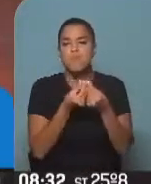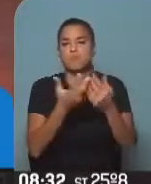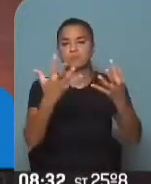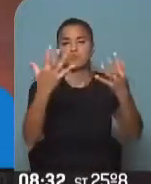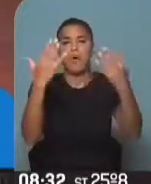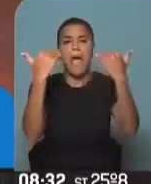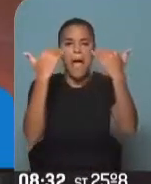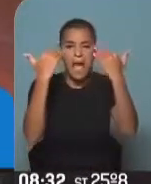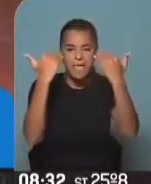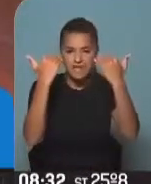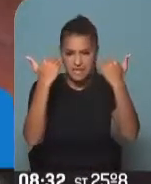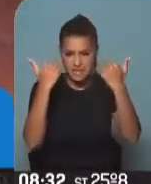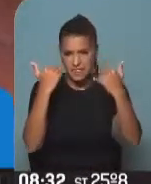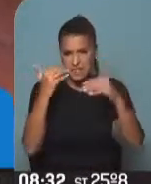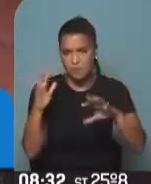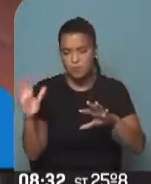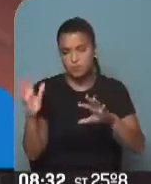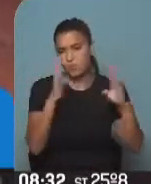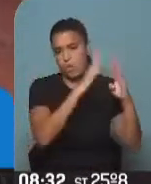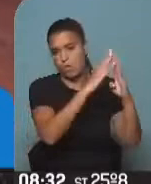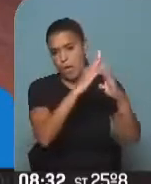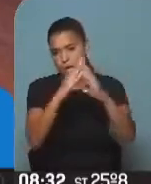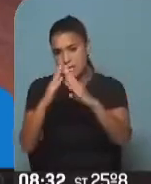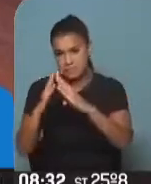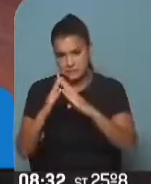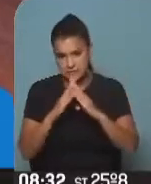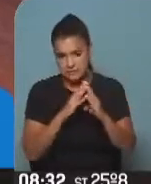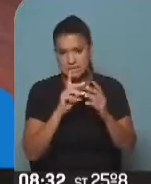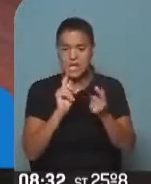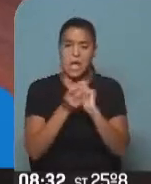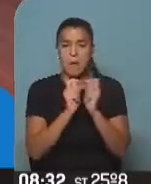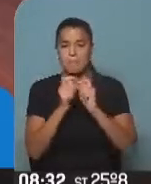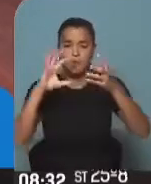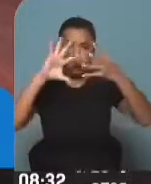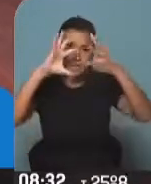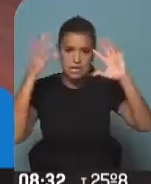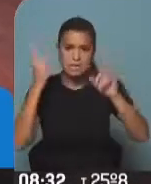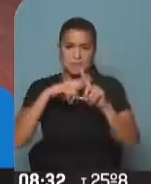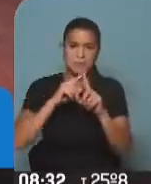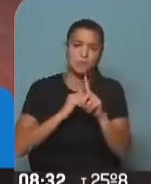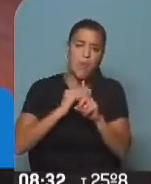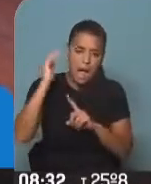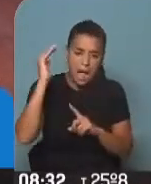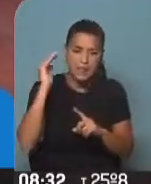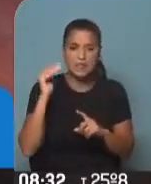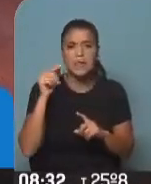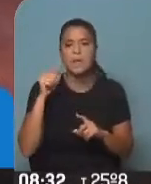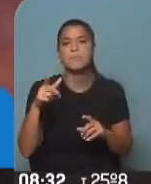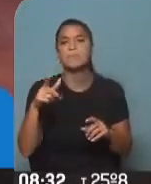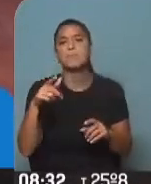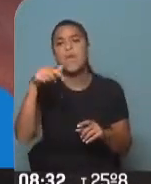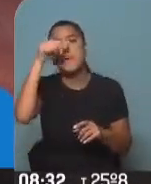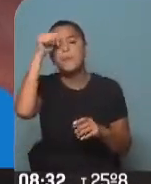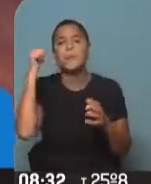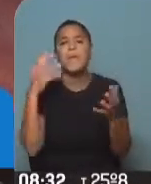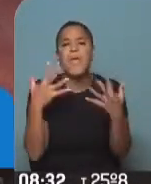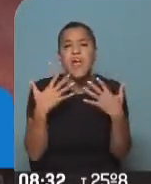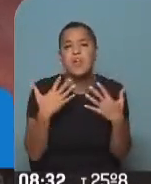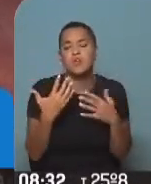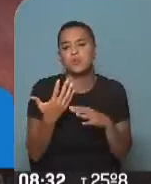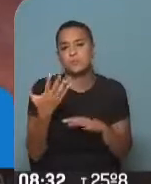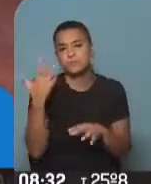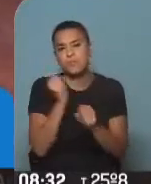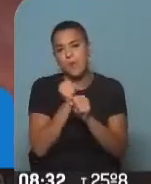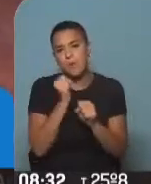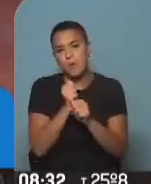acondicionados en buena parte de los hogares de los argentinos con estos cambios climáticos y altas temperaturas, el verano, que normalmente era de poco